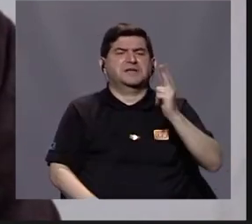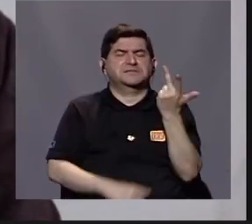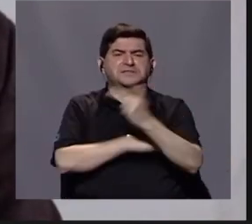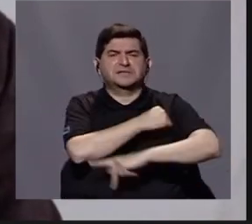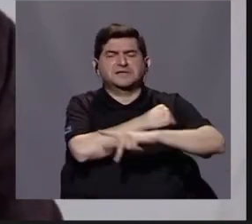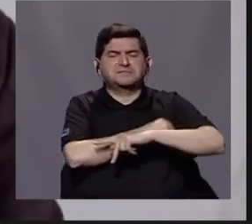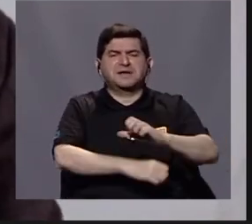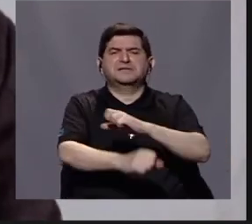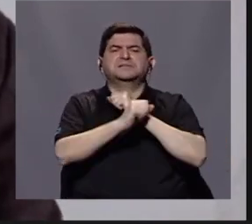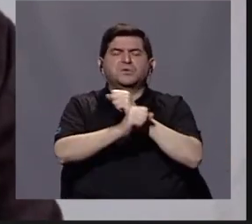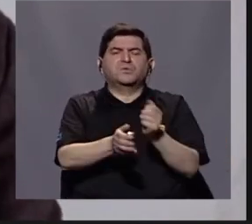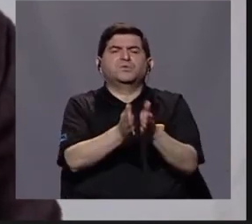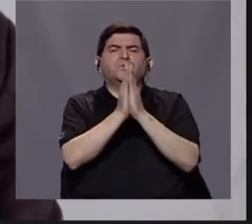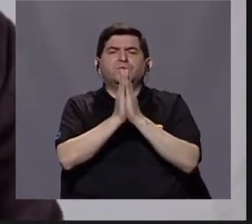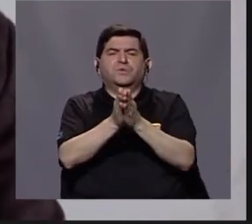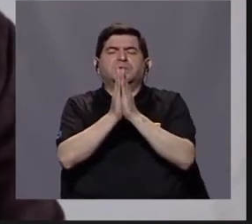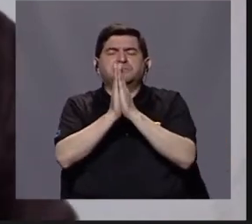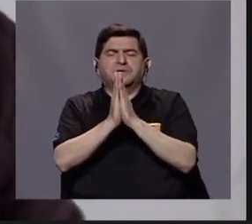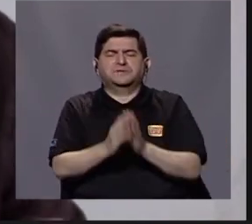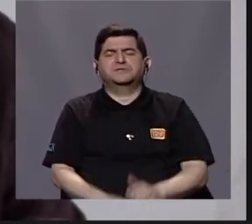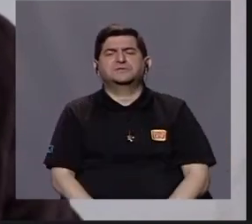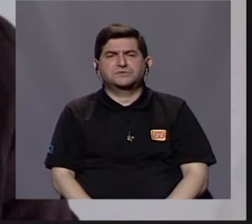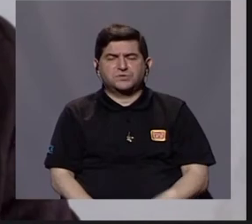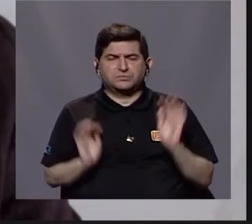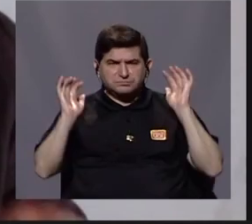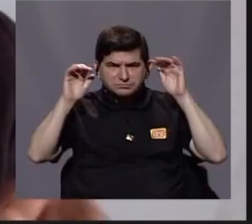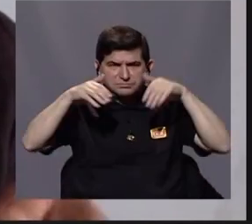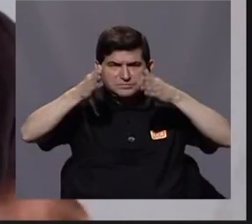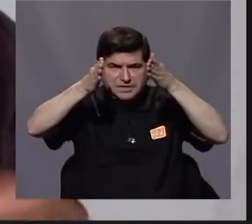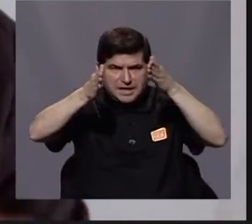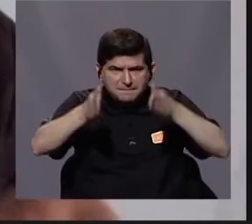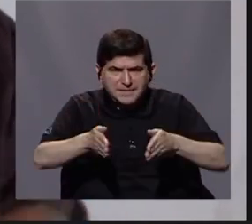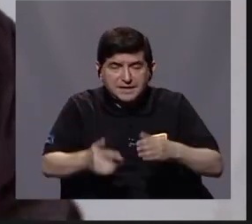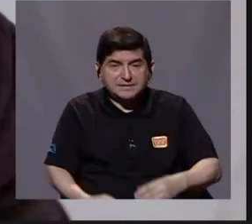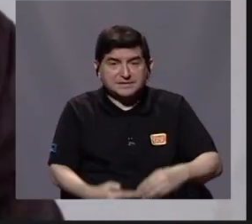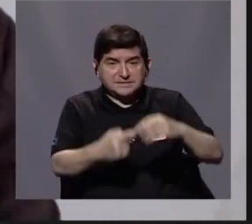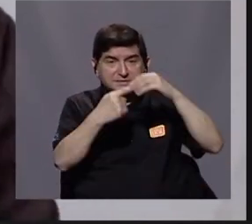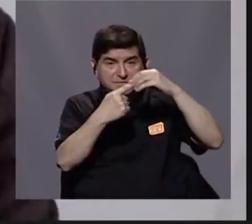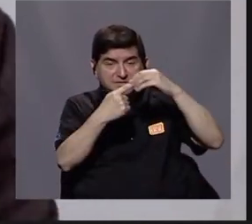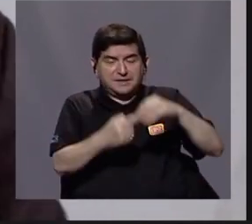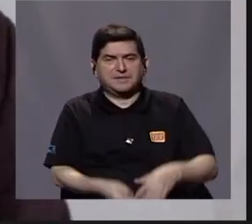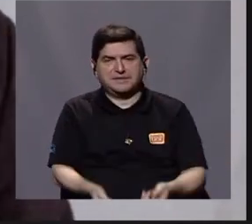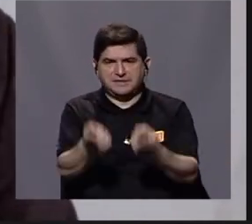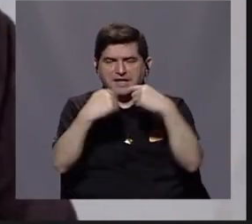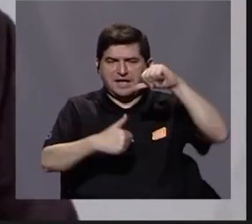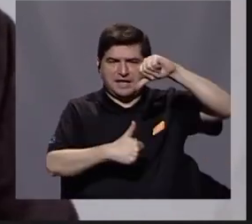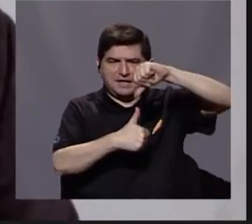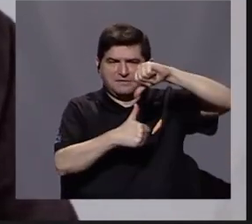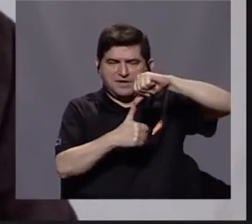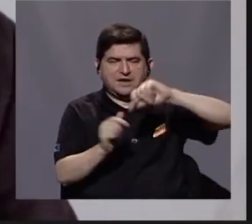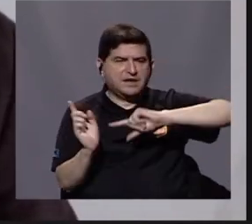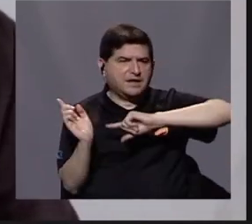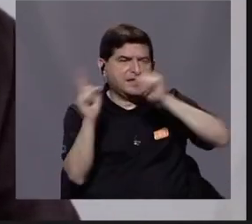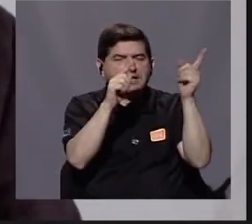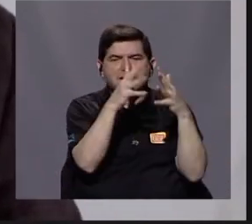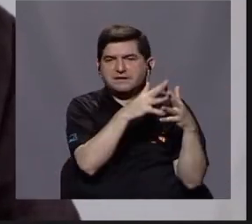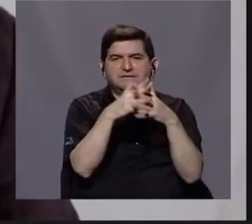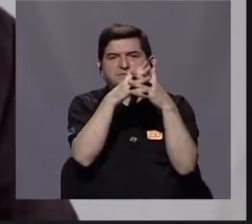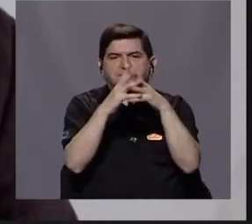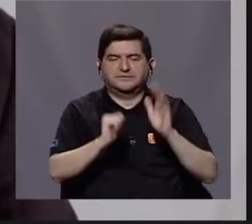seguro en estas peticiones de refugio de la migración, principalmente centroamericana, hacia los Estados Unidos.